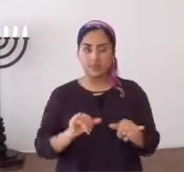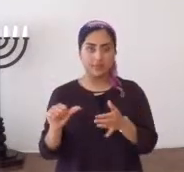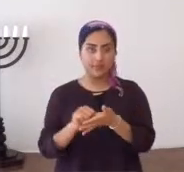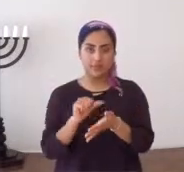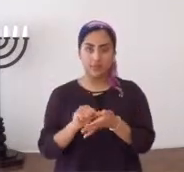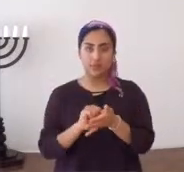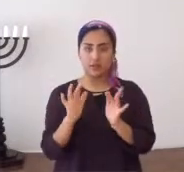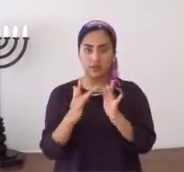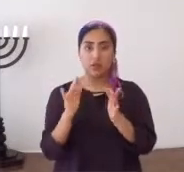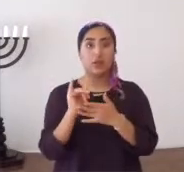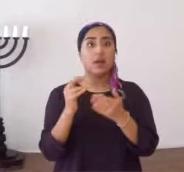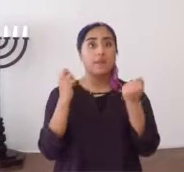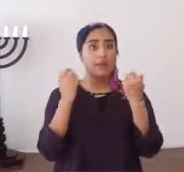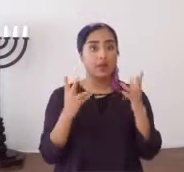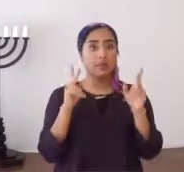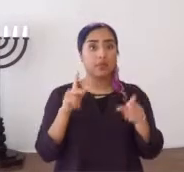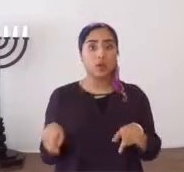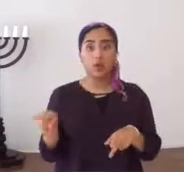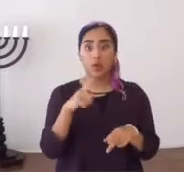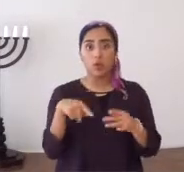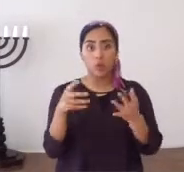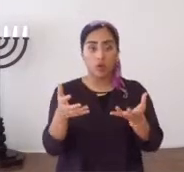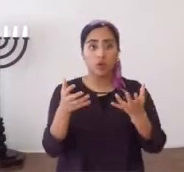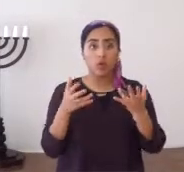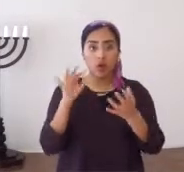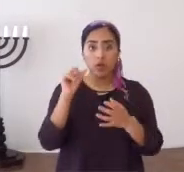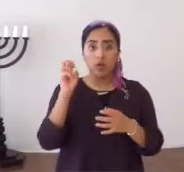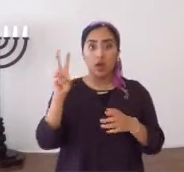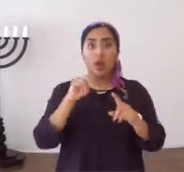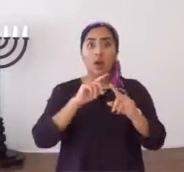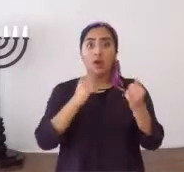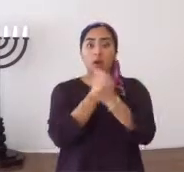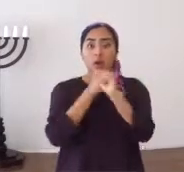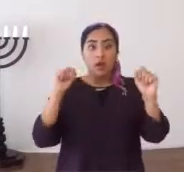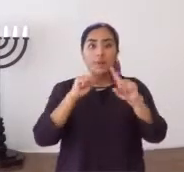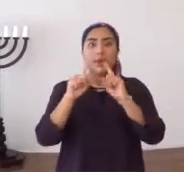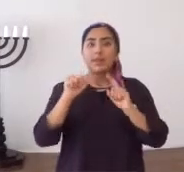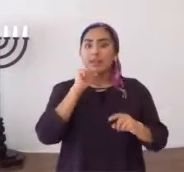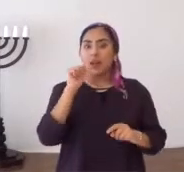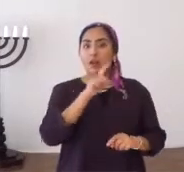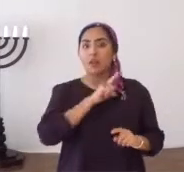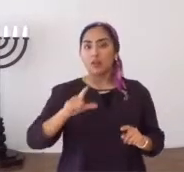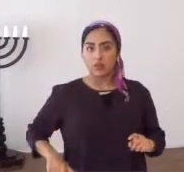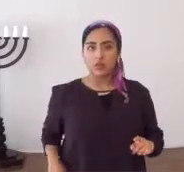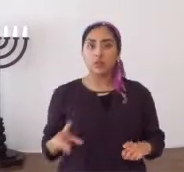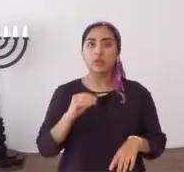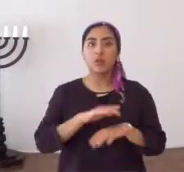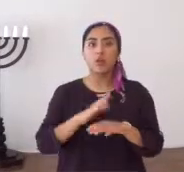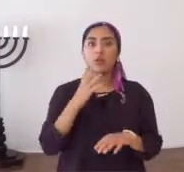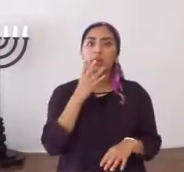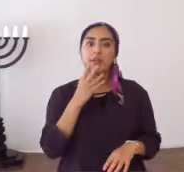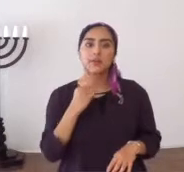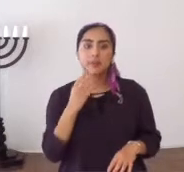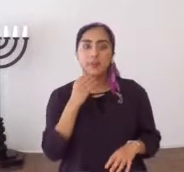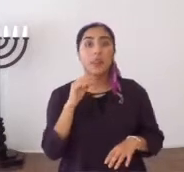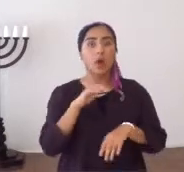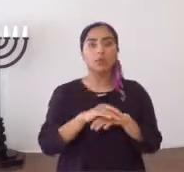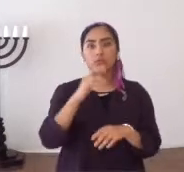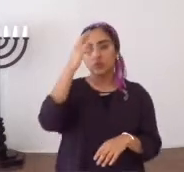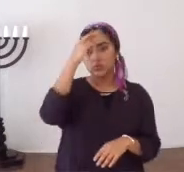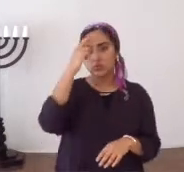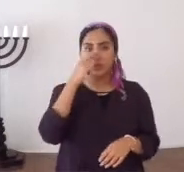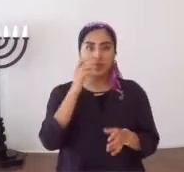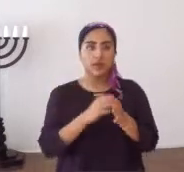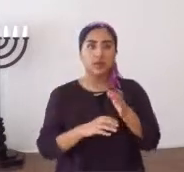de Internet, que muchas personas lo quieren a Yahshua como Salvador, pero no lo quieren como Señor. Y en hebreos, perdón,